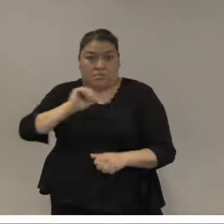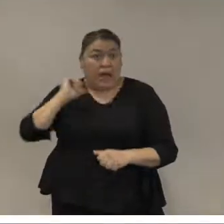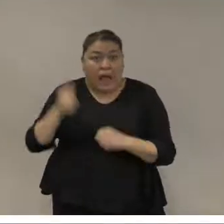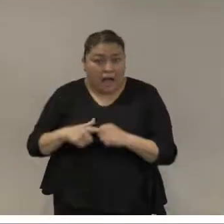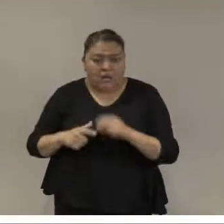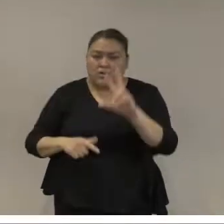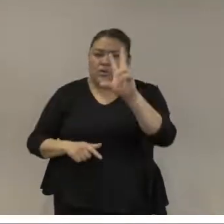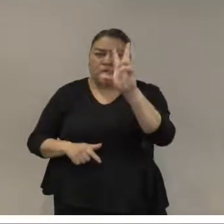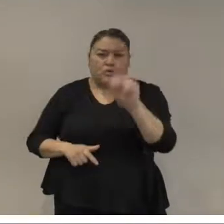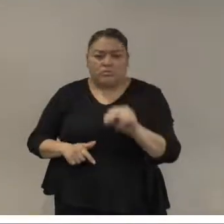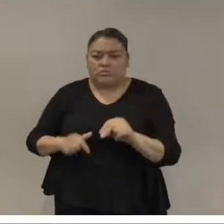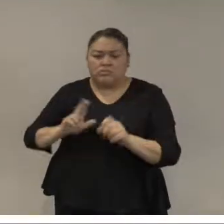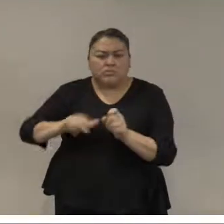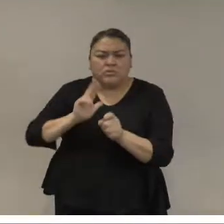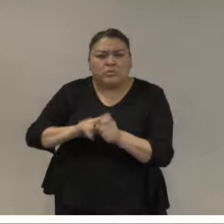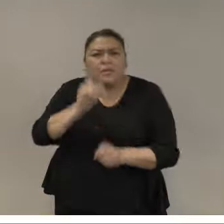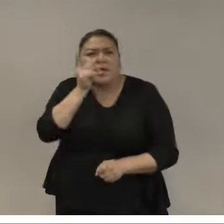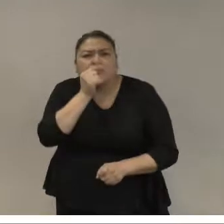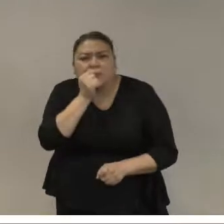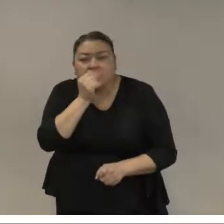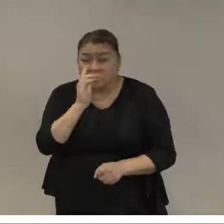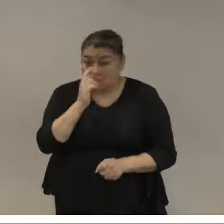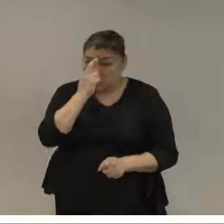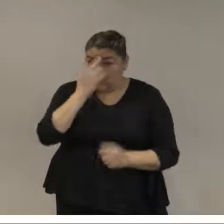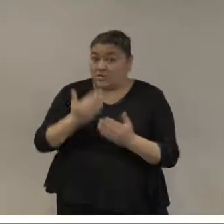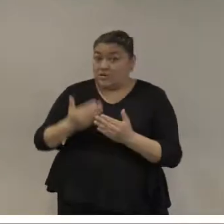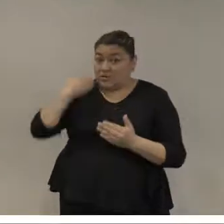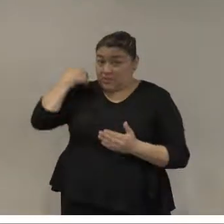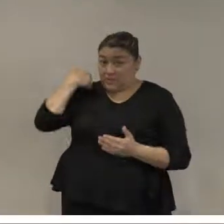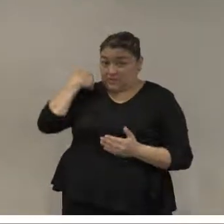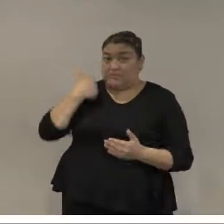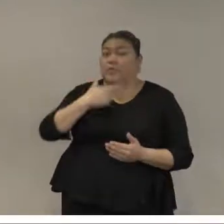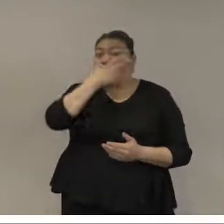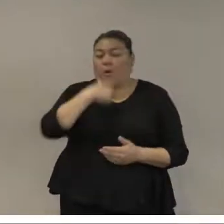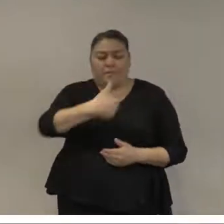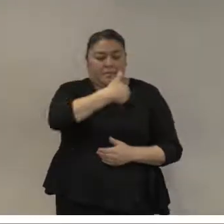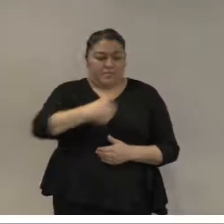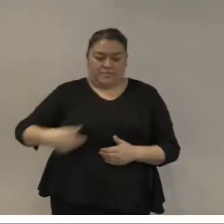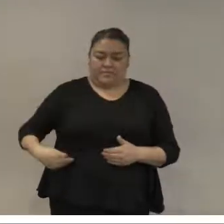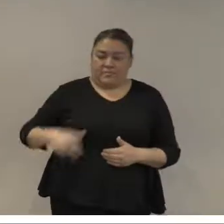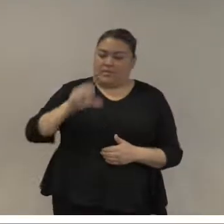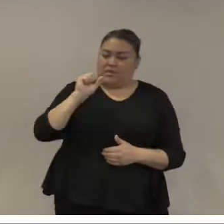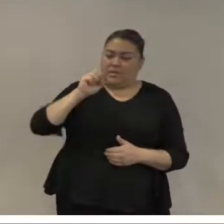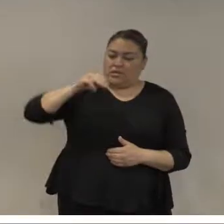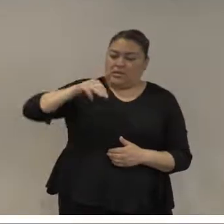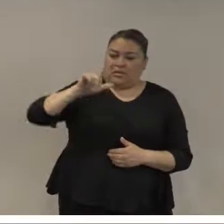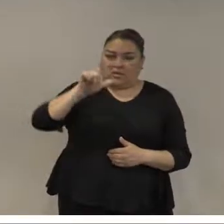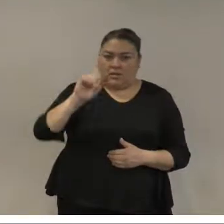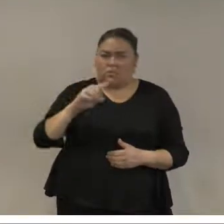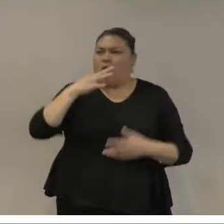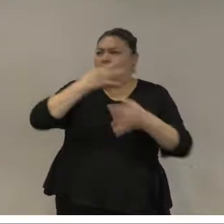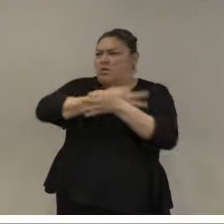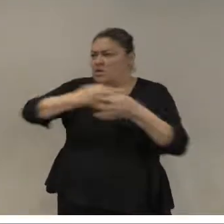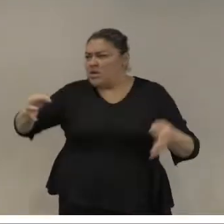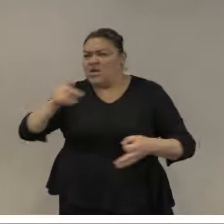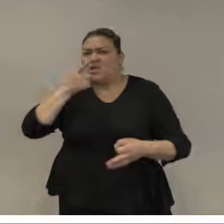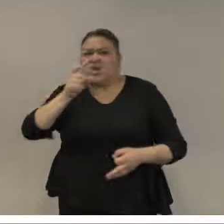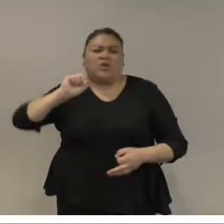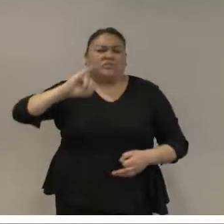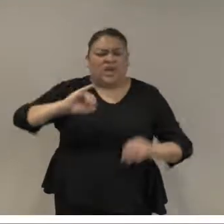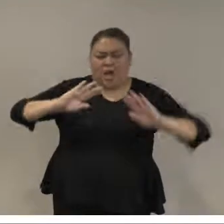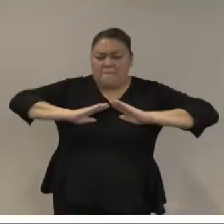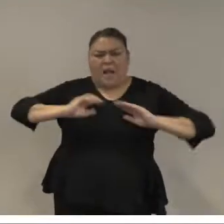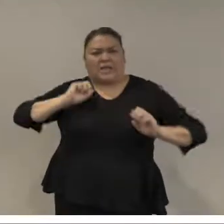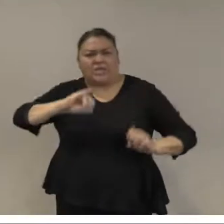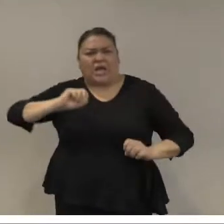bueno hay que recordar que al inicio vimos al presidente López Obrador apoyando fuertemente un modelo bastante militar